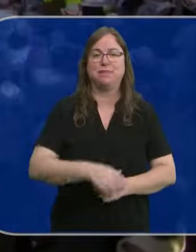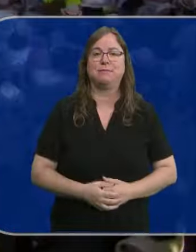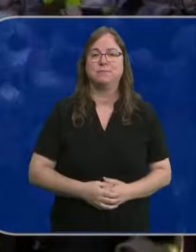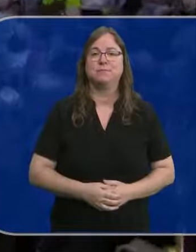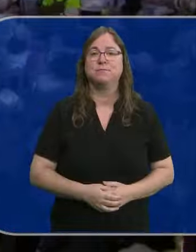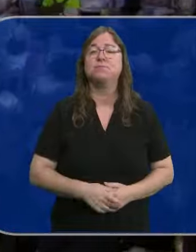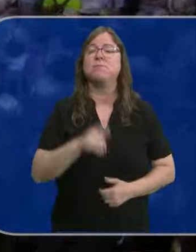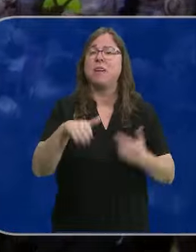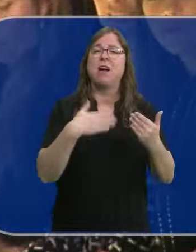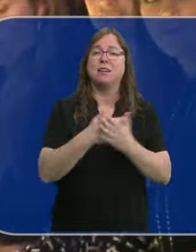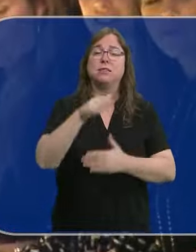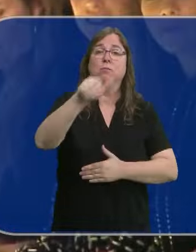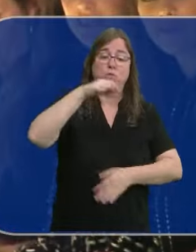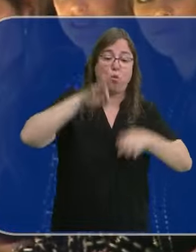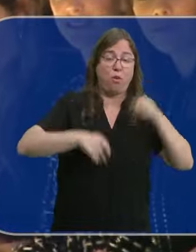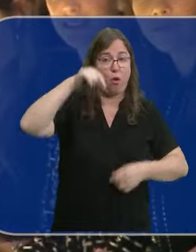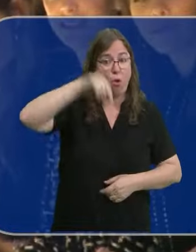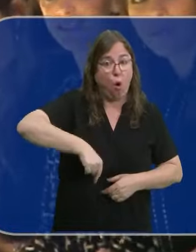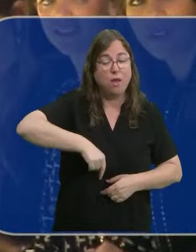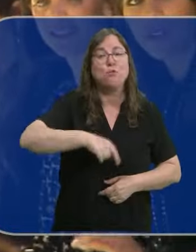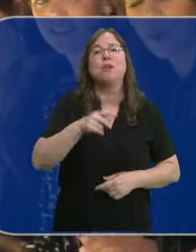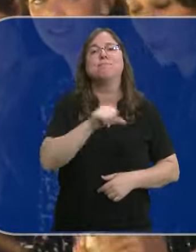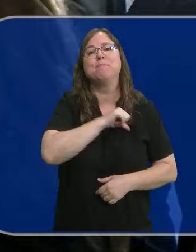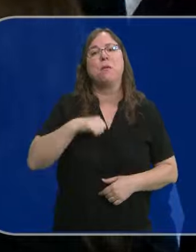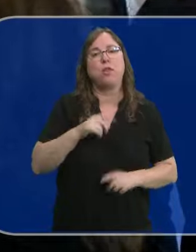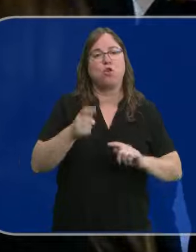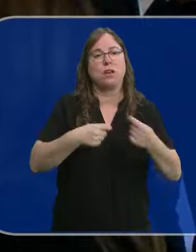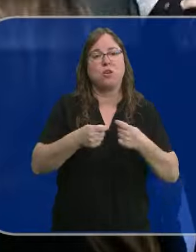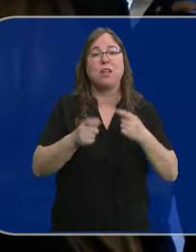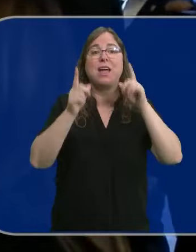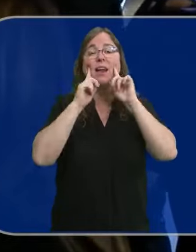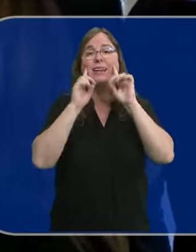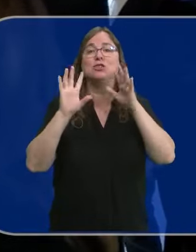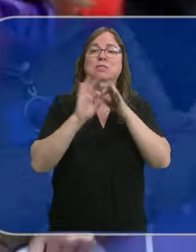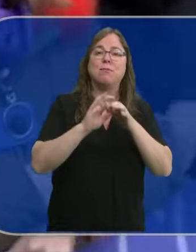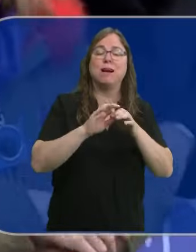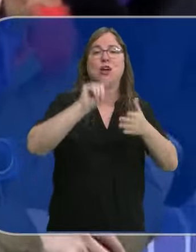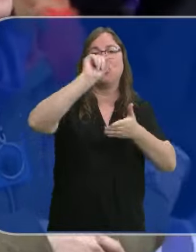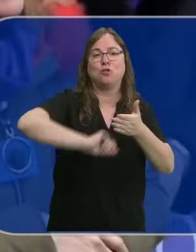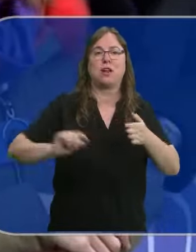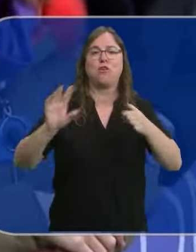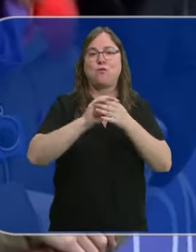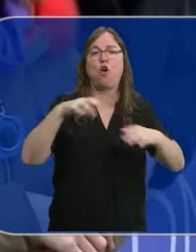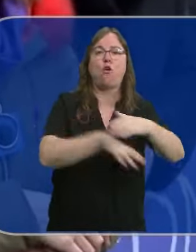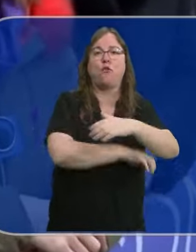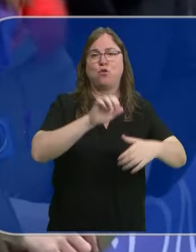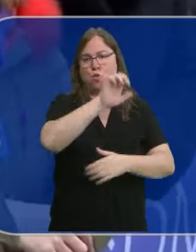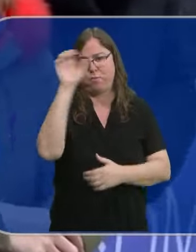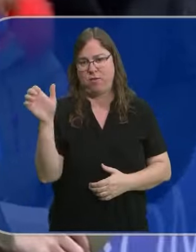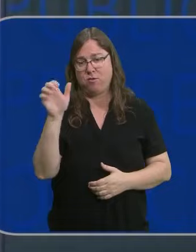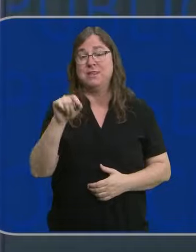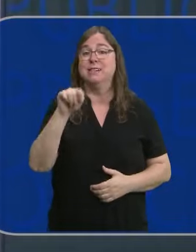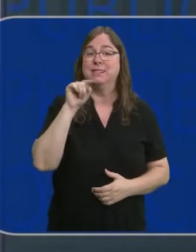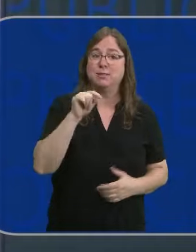Y así, hasta la citación judicial de hoy por sus negocios privados. Excepto los relacionados con contratos vinculados a fondos comunitarios.